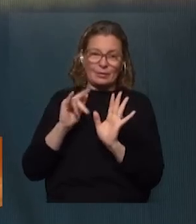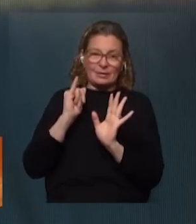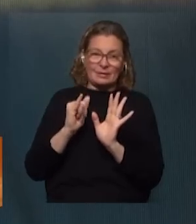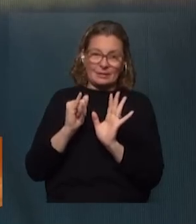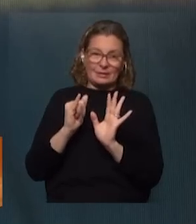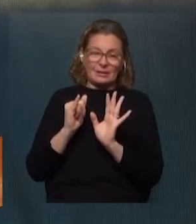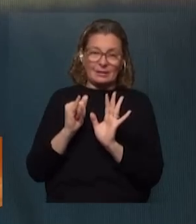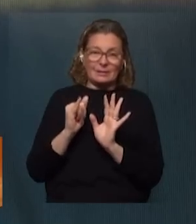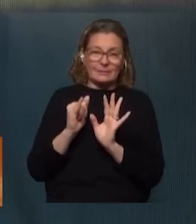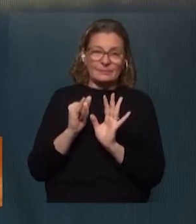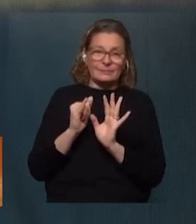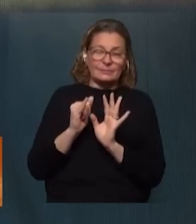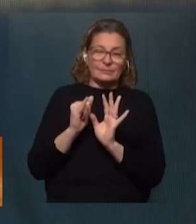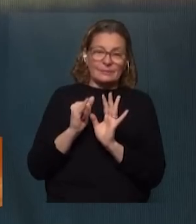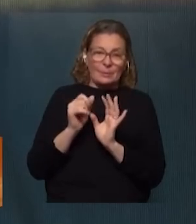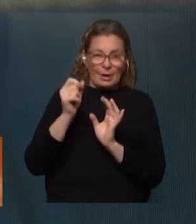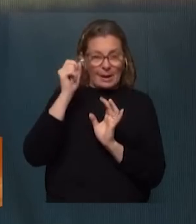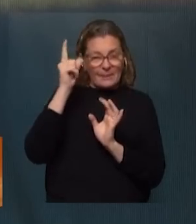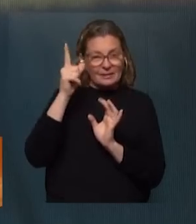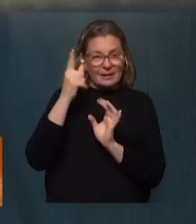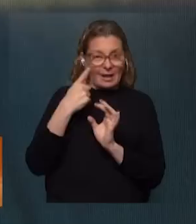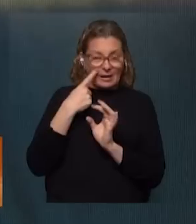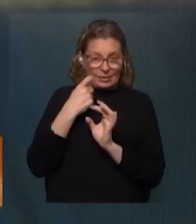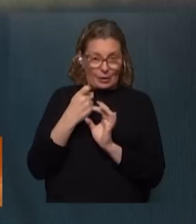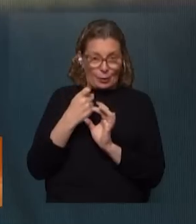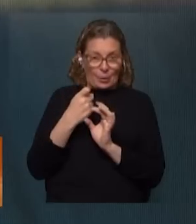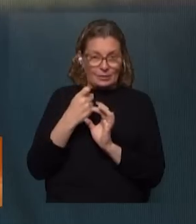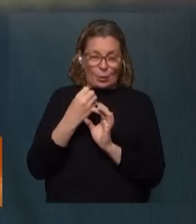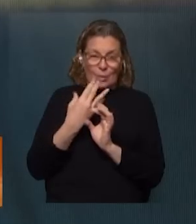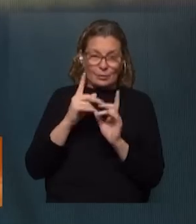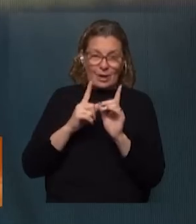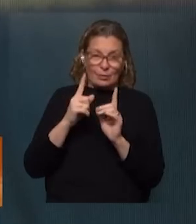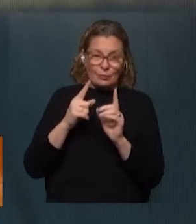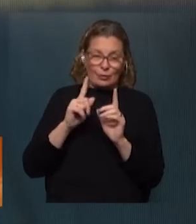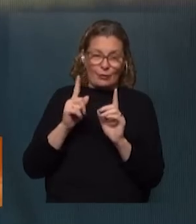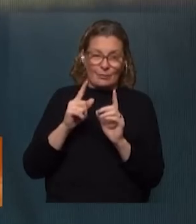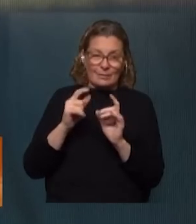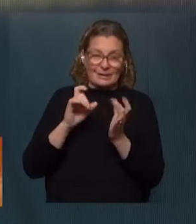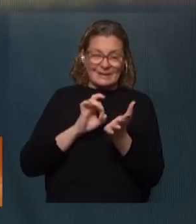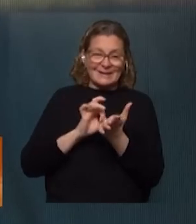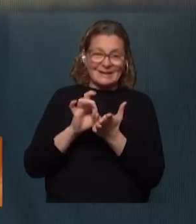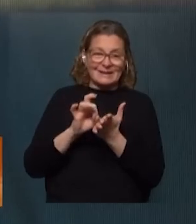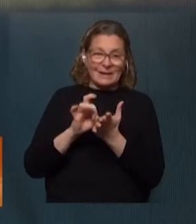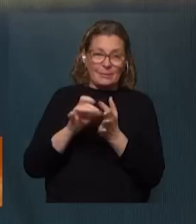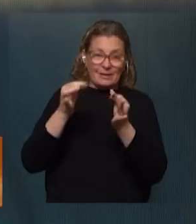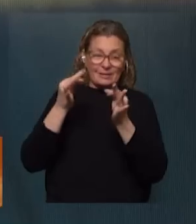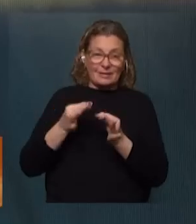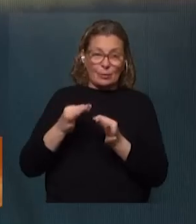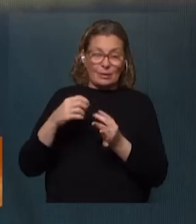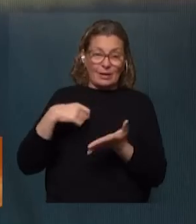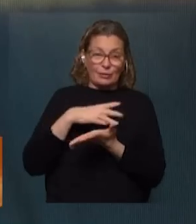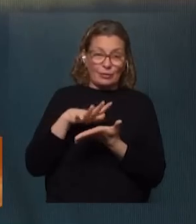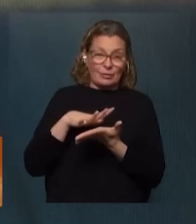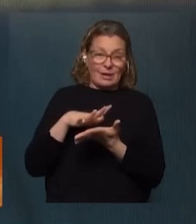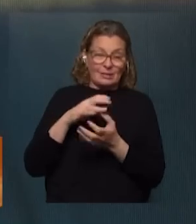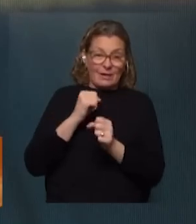tenemos la capacidad de darnos cuenta cuando algo no va a funcionar para el sistema de seguridad social uruguayo porque